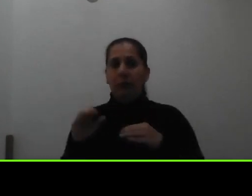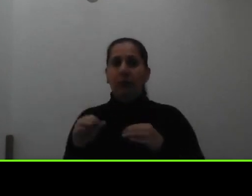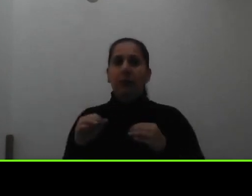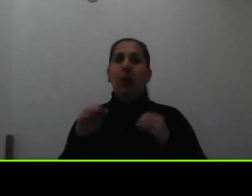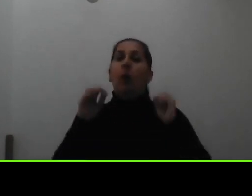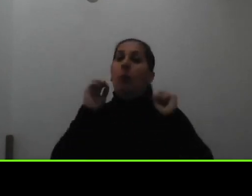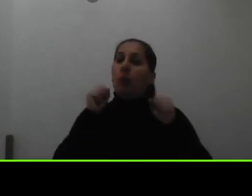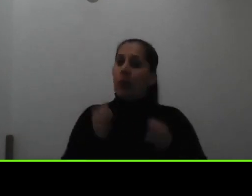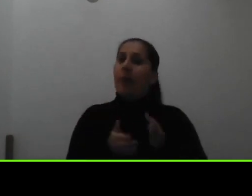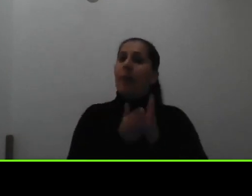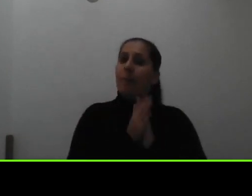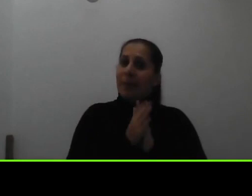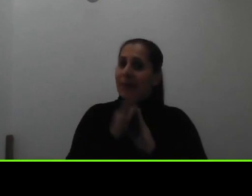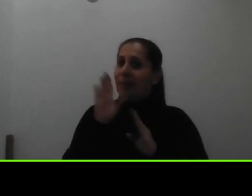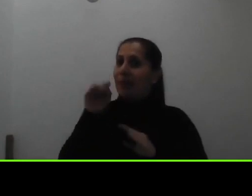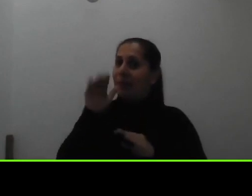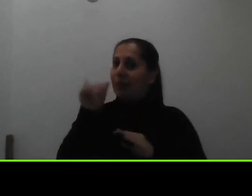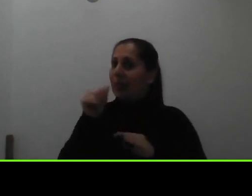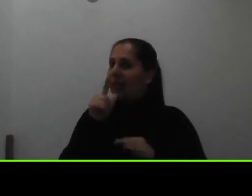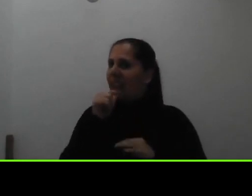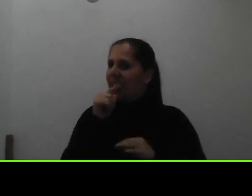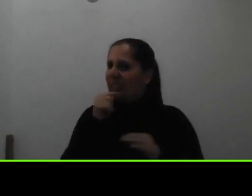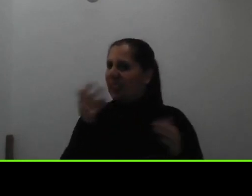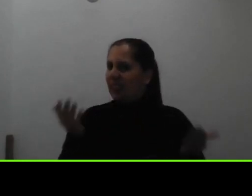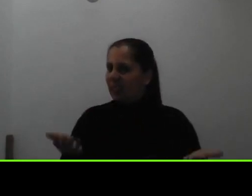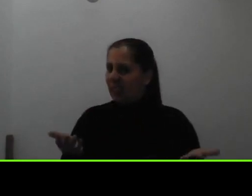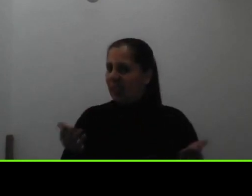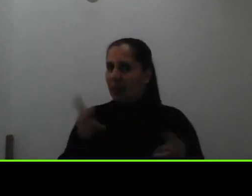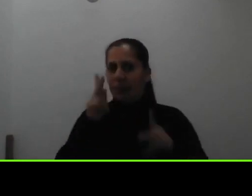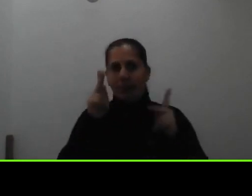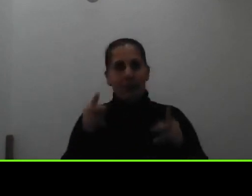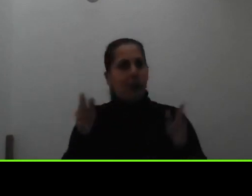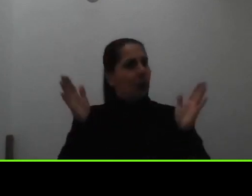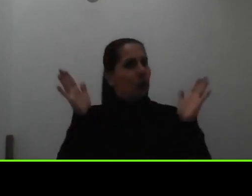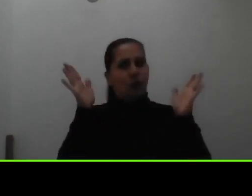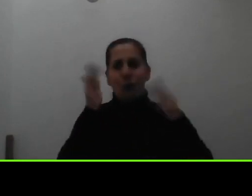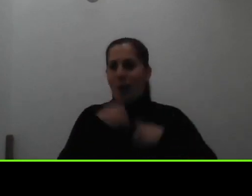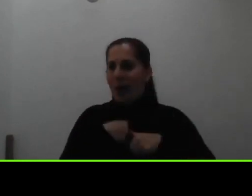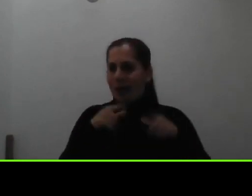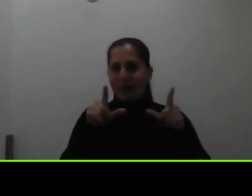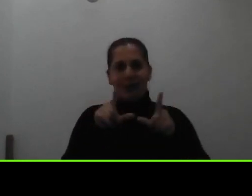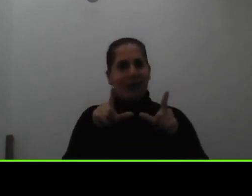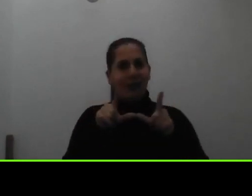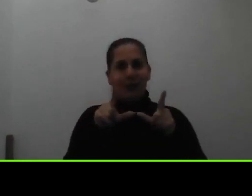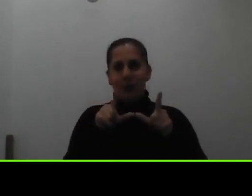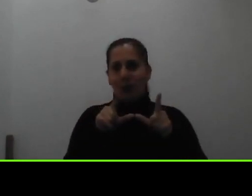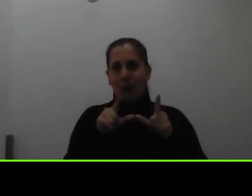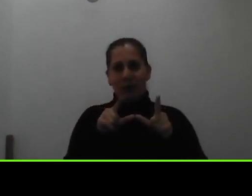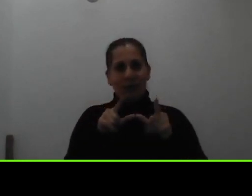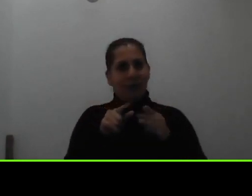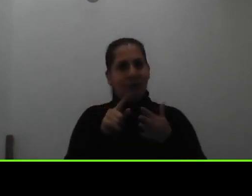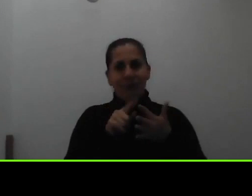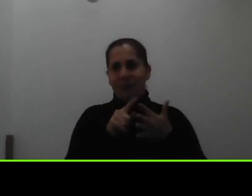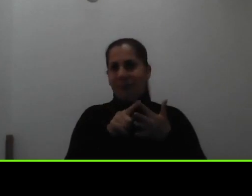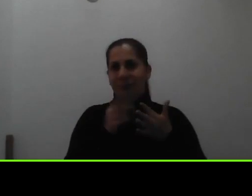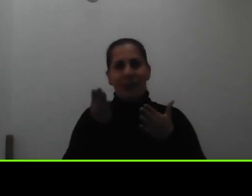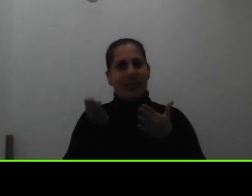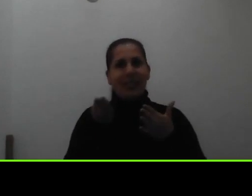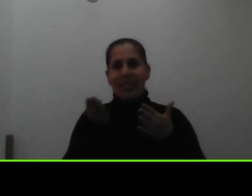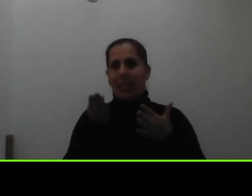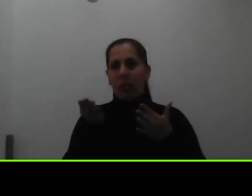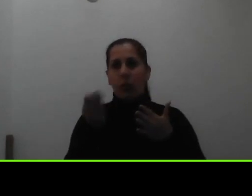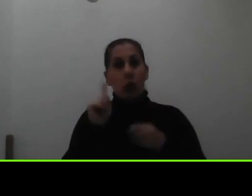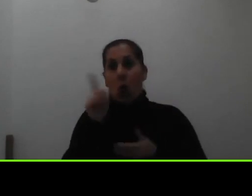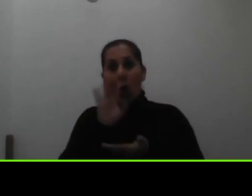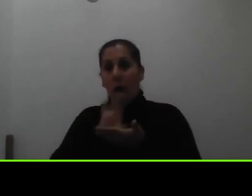solicitar beca aquellas personas que no tengan título universitario a nivel de bachillerato pero no hablo del bachillerato de